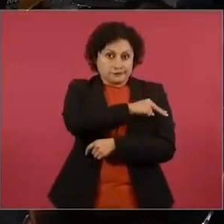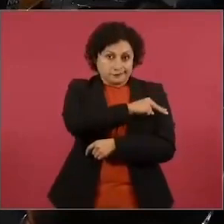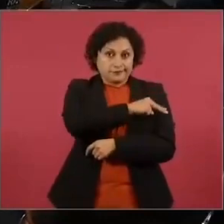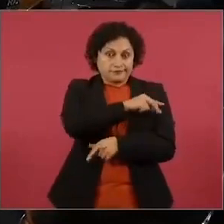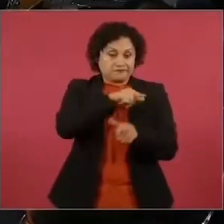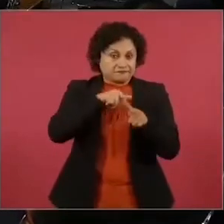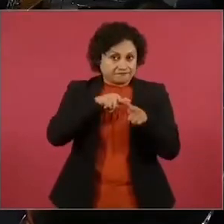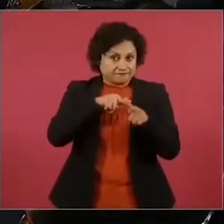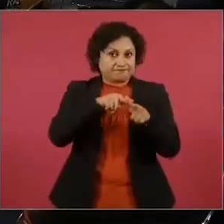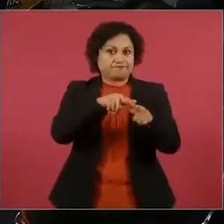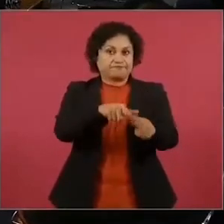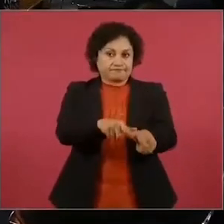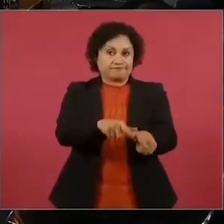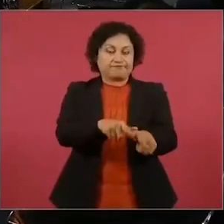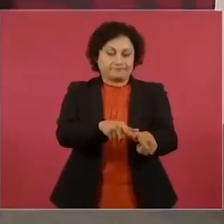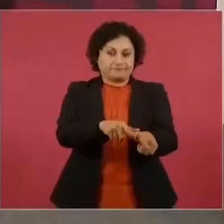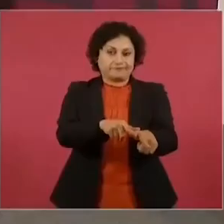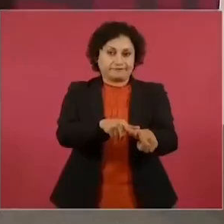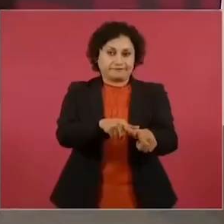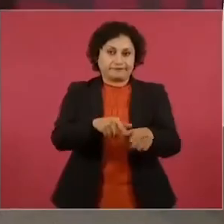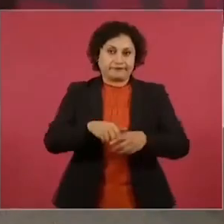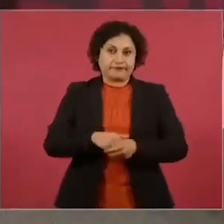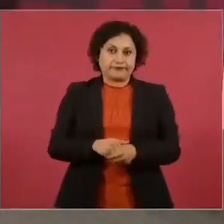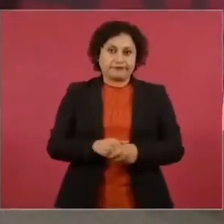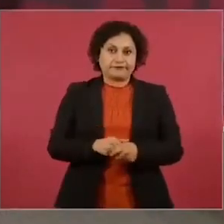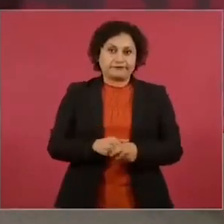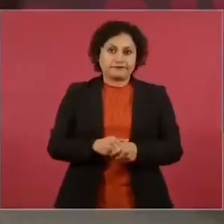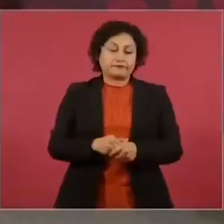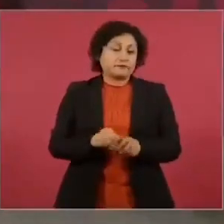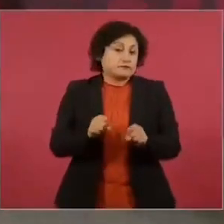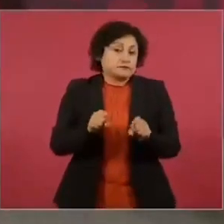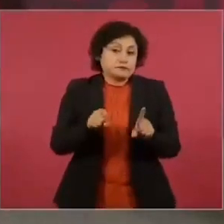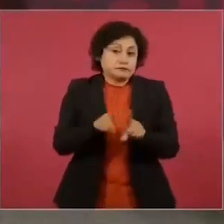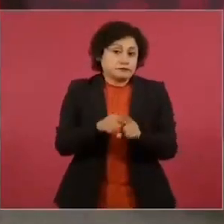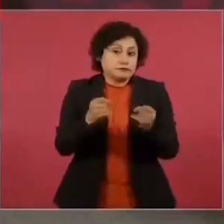con los apoyos de la Secretaría de la Defensa. Gracias.